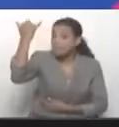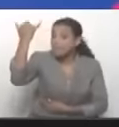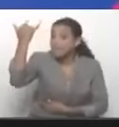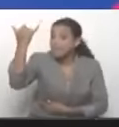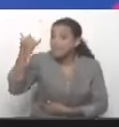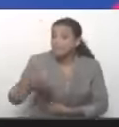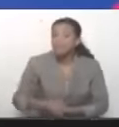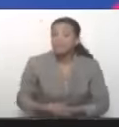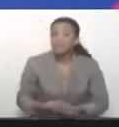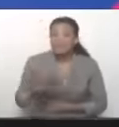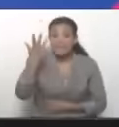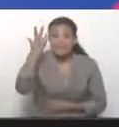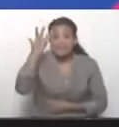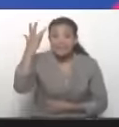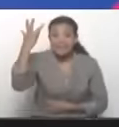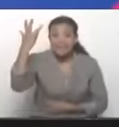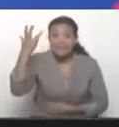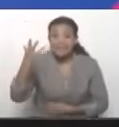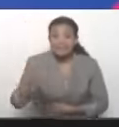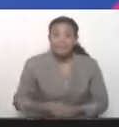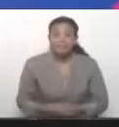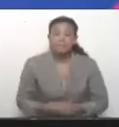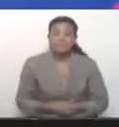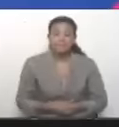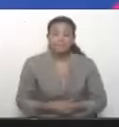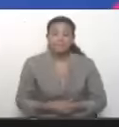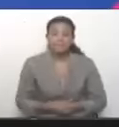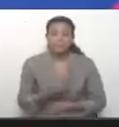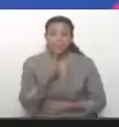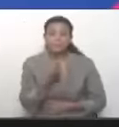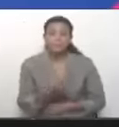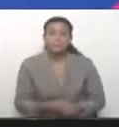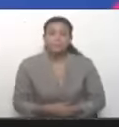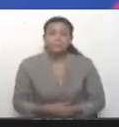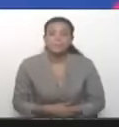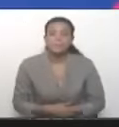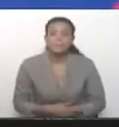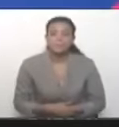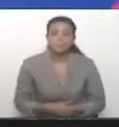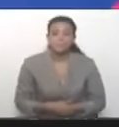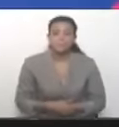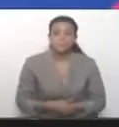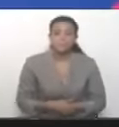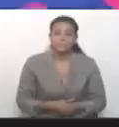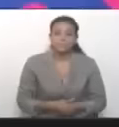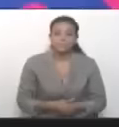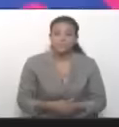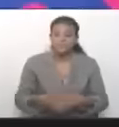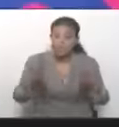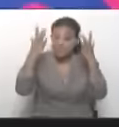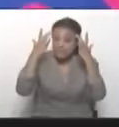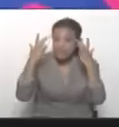Denle un micrófono a Silita. Yo voy a decir más. Yo voy a decir más. Lo voy a decir.